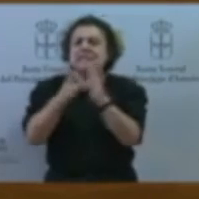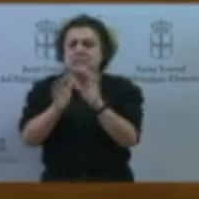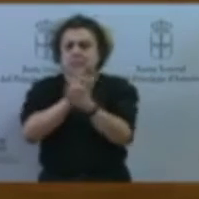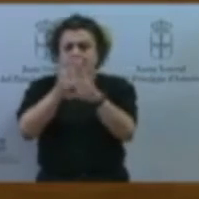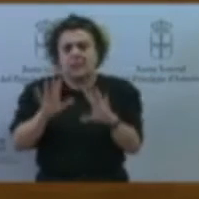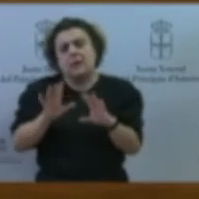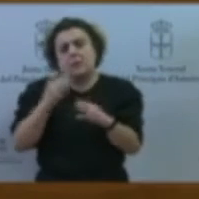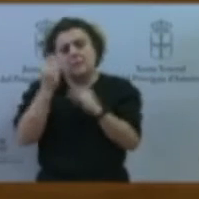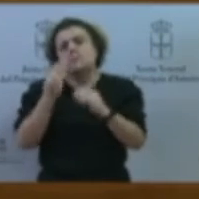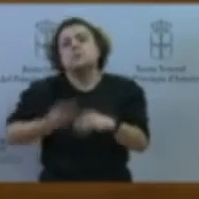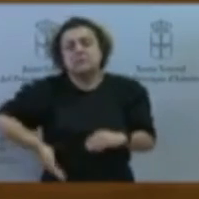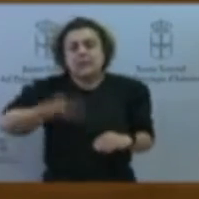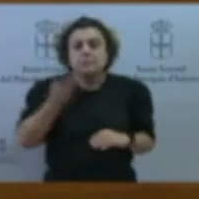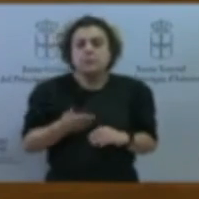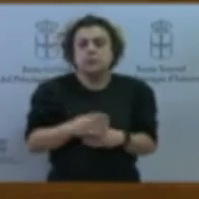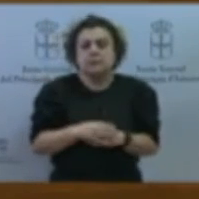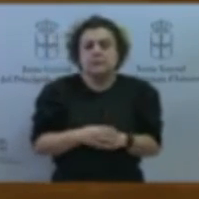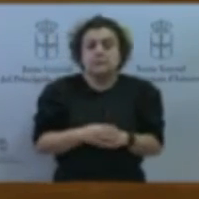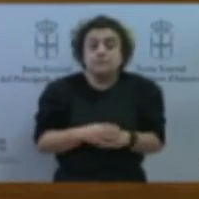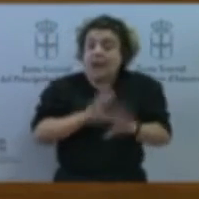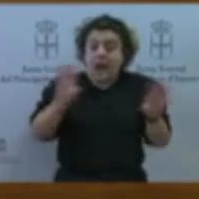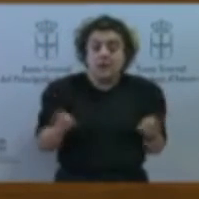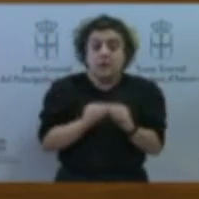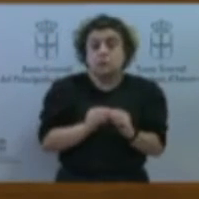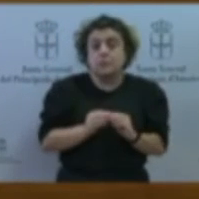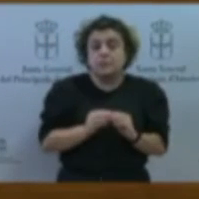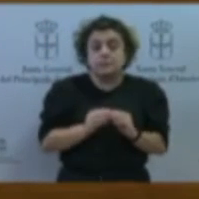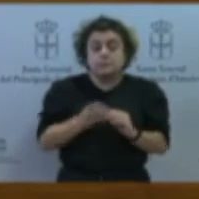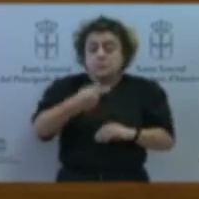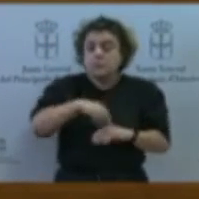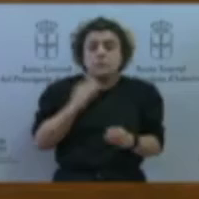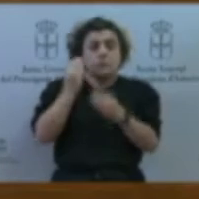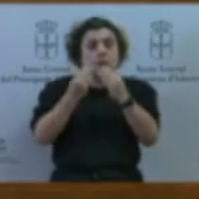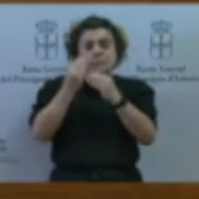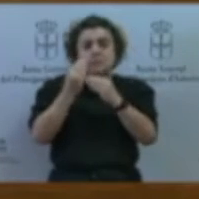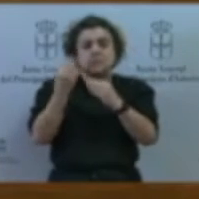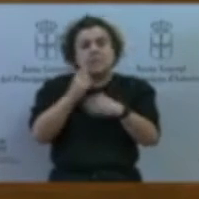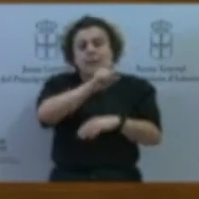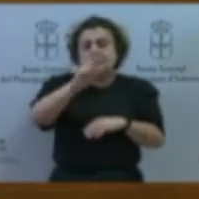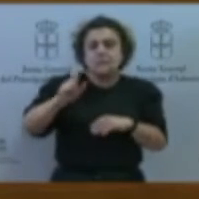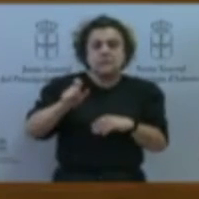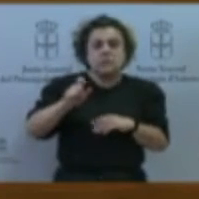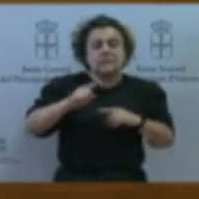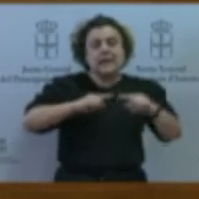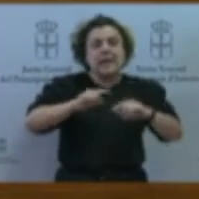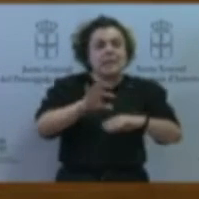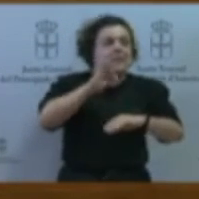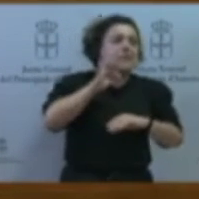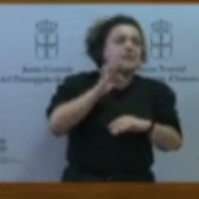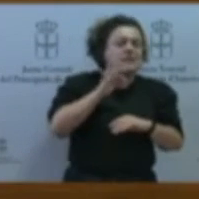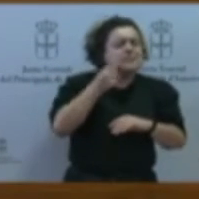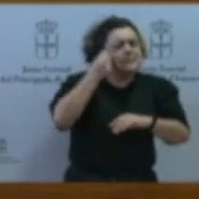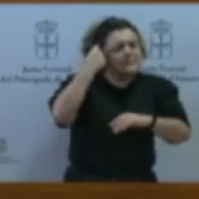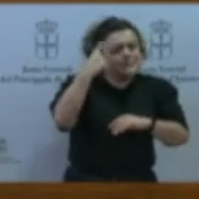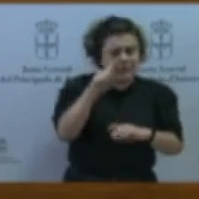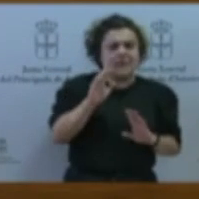definitiva, nosotros creemos que hay que apoyar a la gente que decide conscientemente y con muchísimas dificultades vivir en